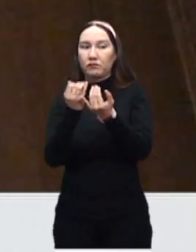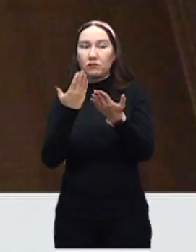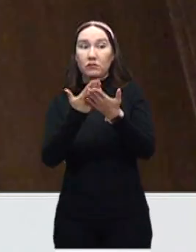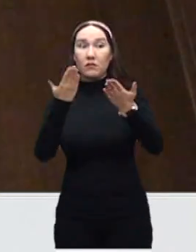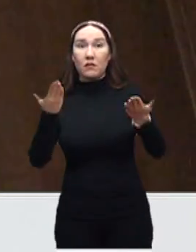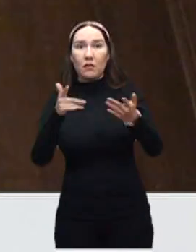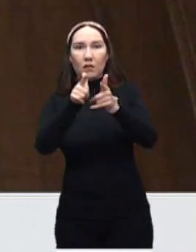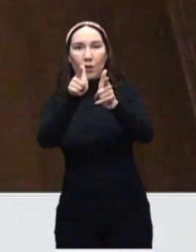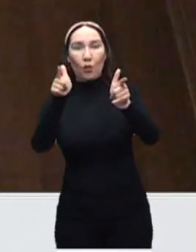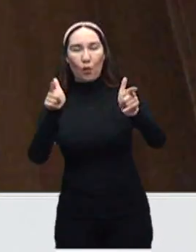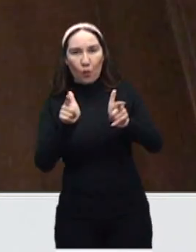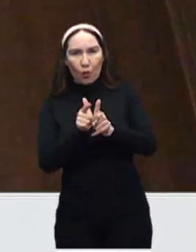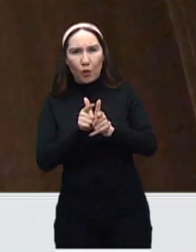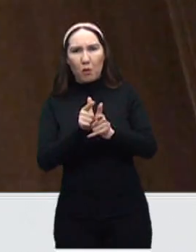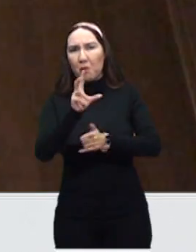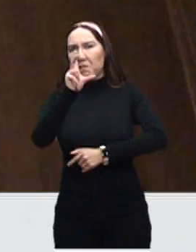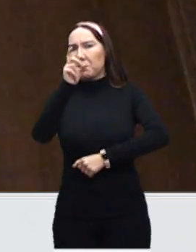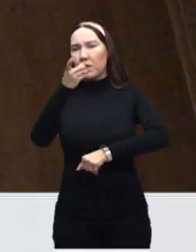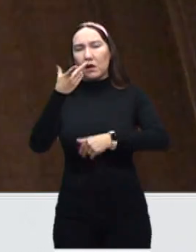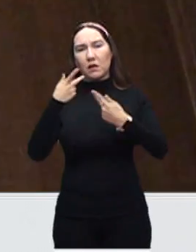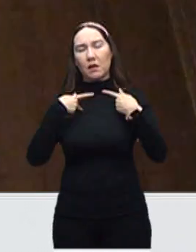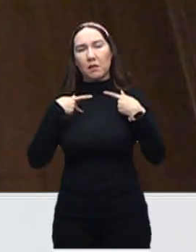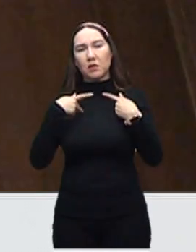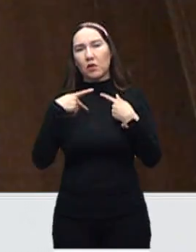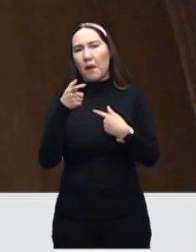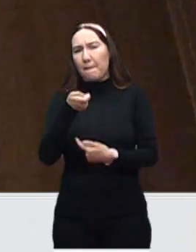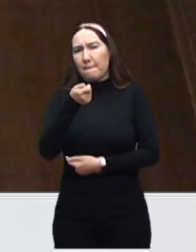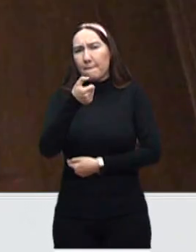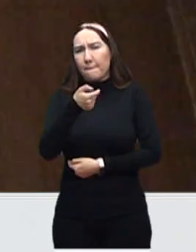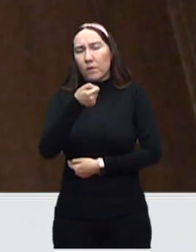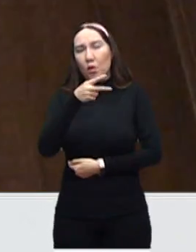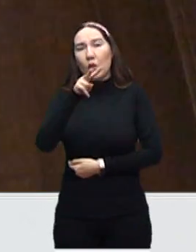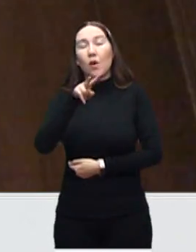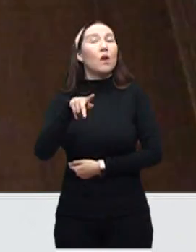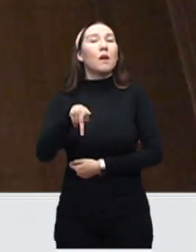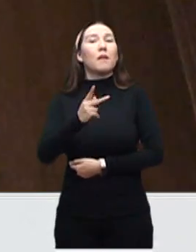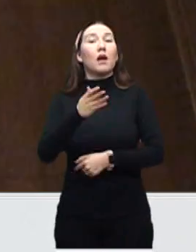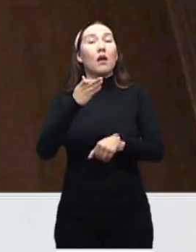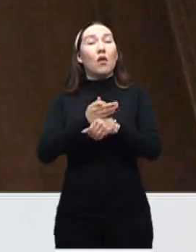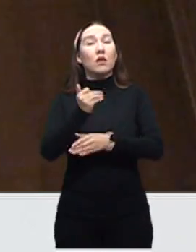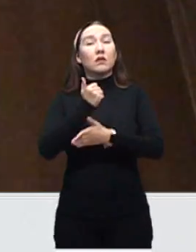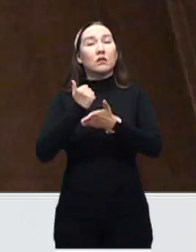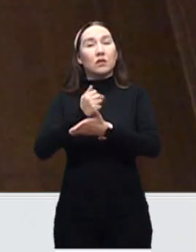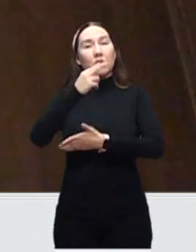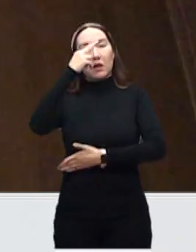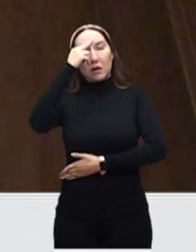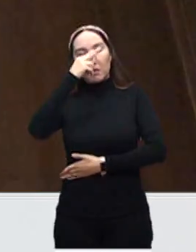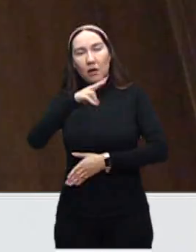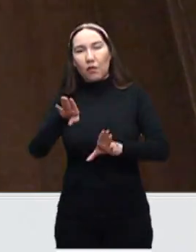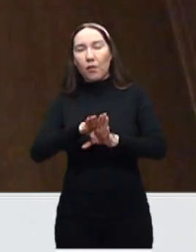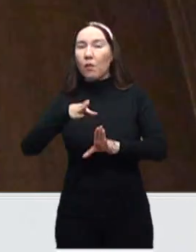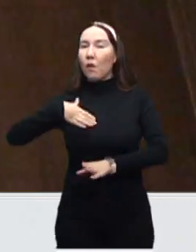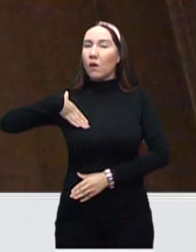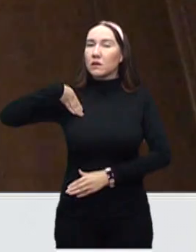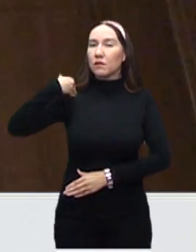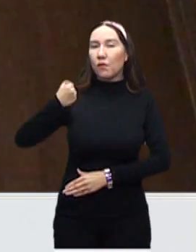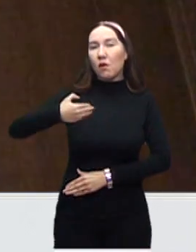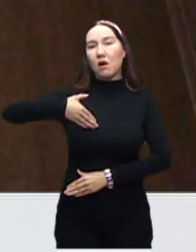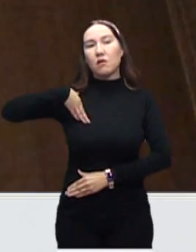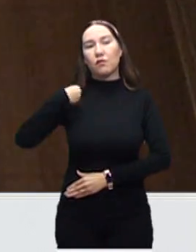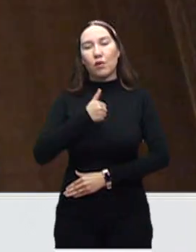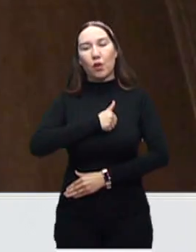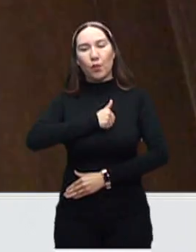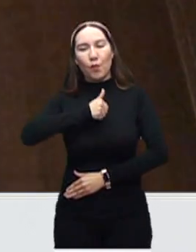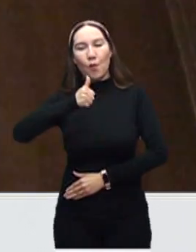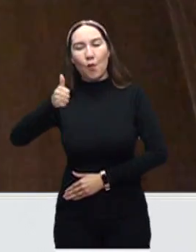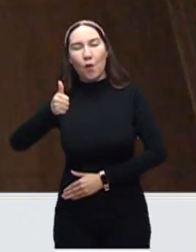tamaño de la Ciudad de México, pero es significativo por el esfuerzo que están haciendo estas personas para trasladarse, para estar brindando un servicio, pero también